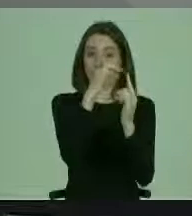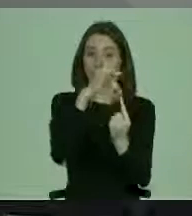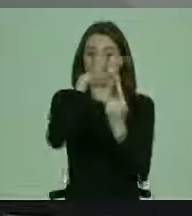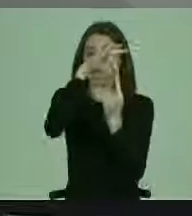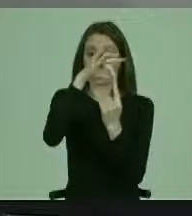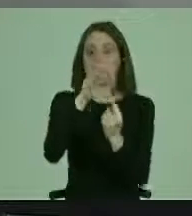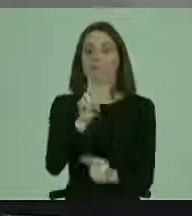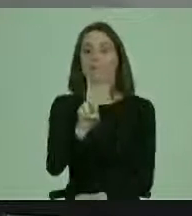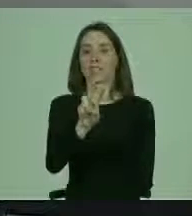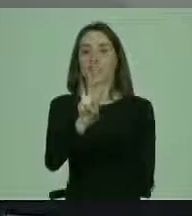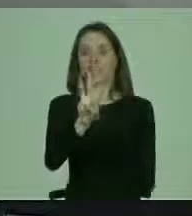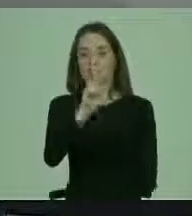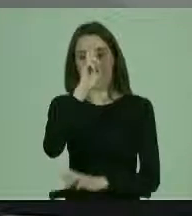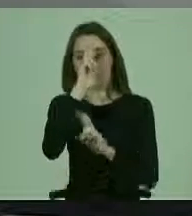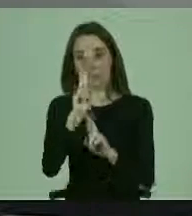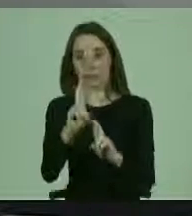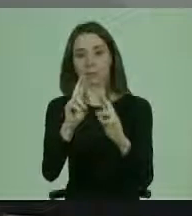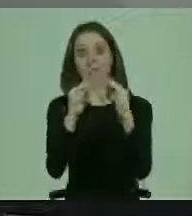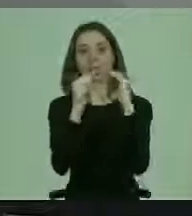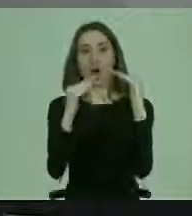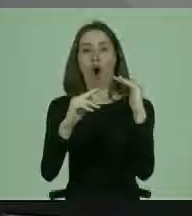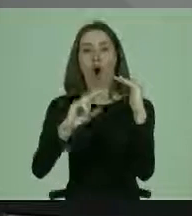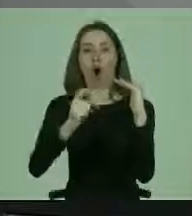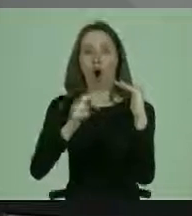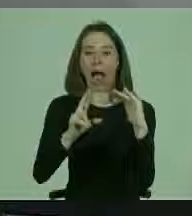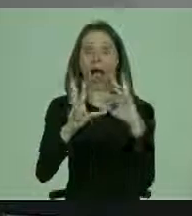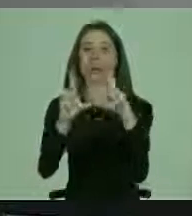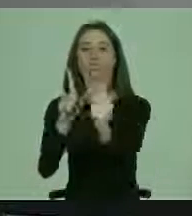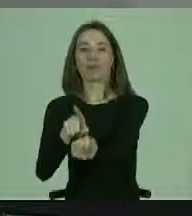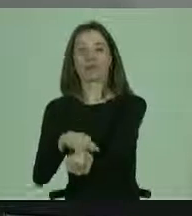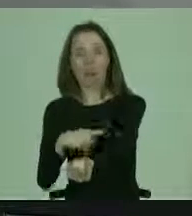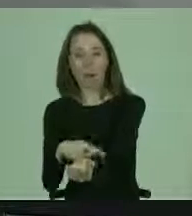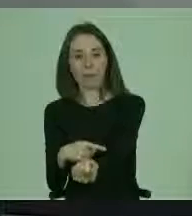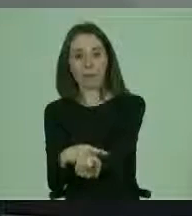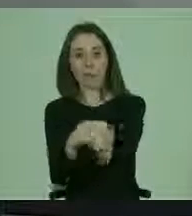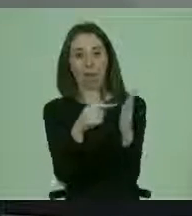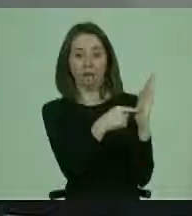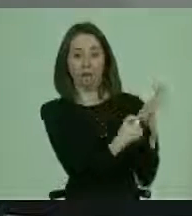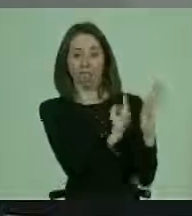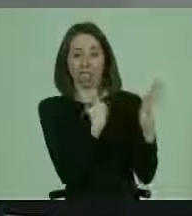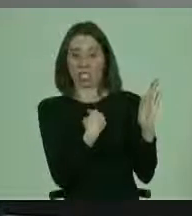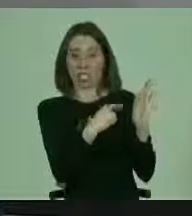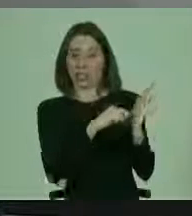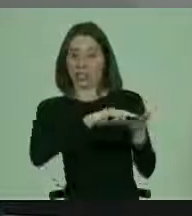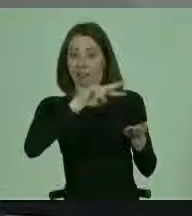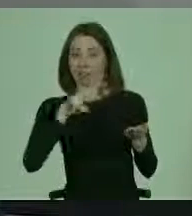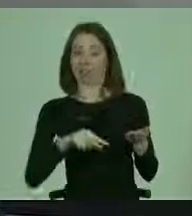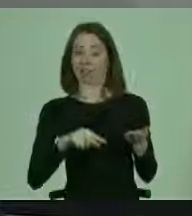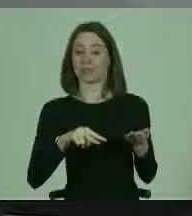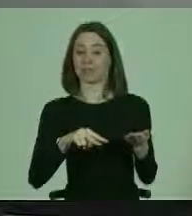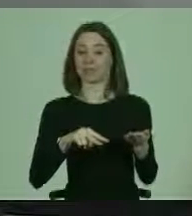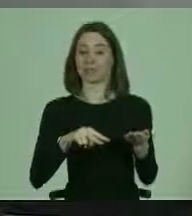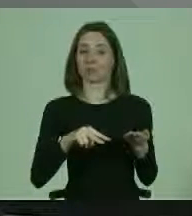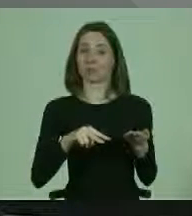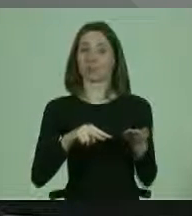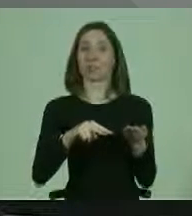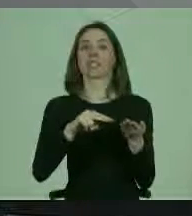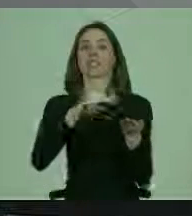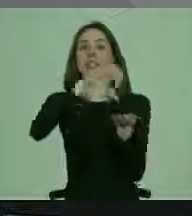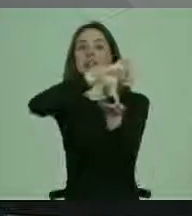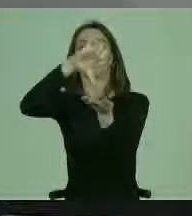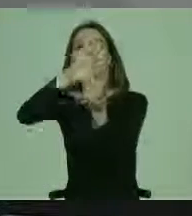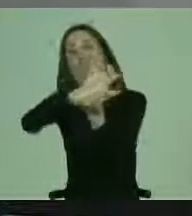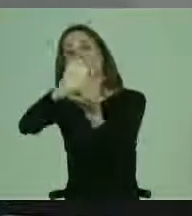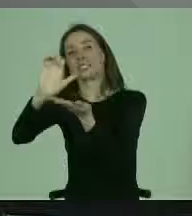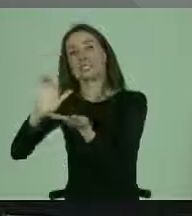23, cuando habla del respeto del hogar y la familia, cuando claramente se nos dice que los Estados partes